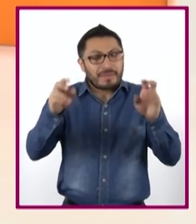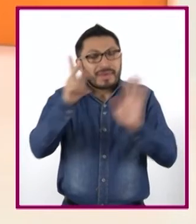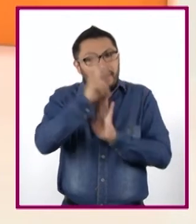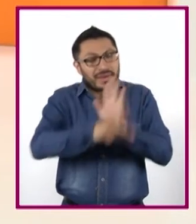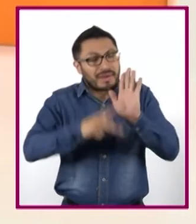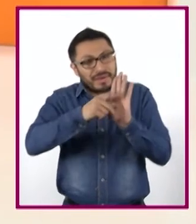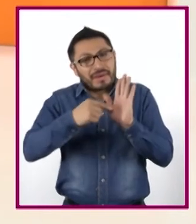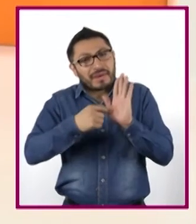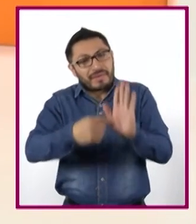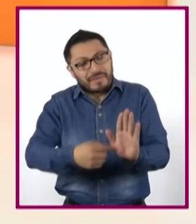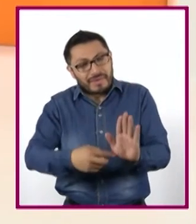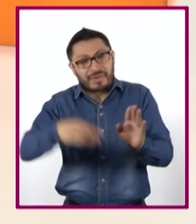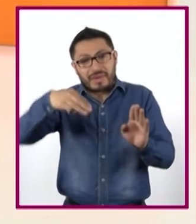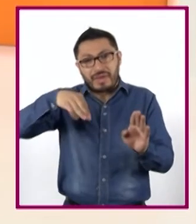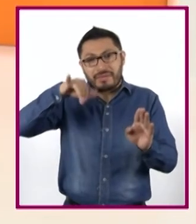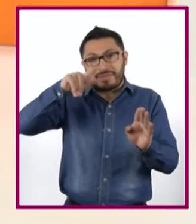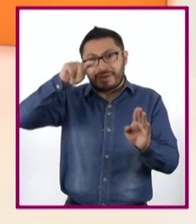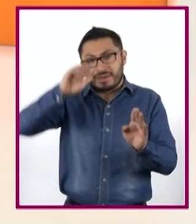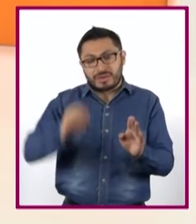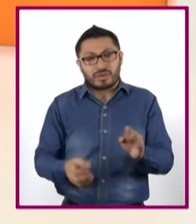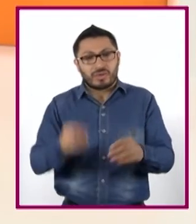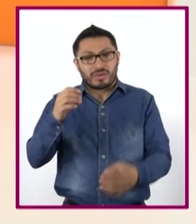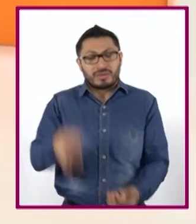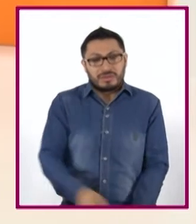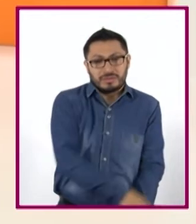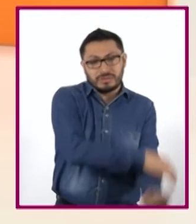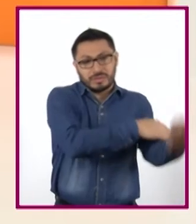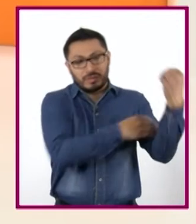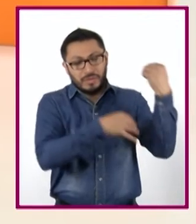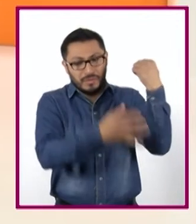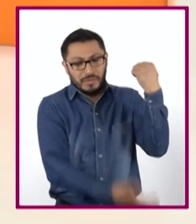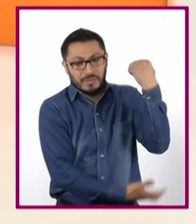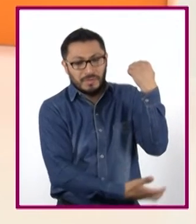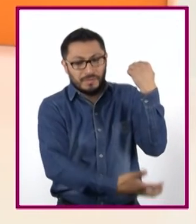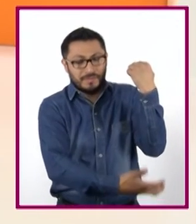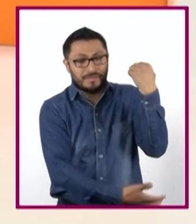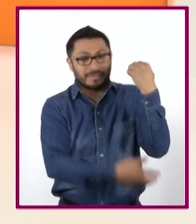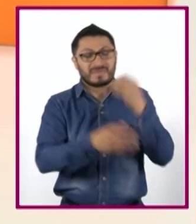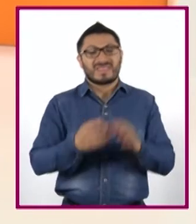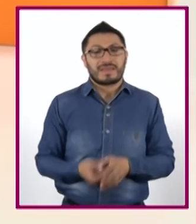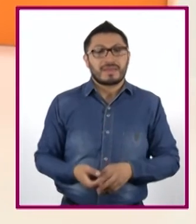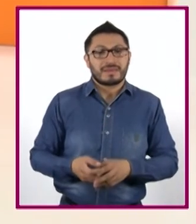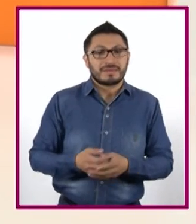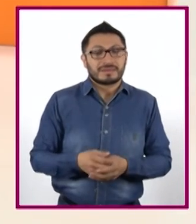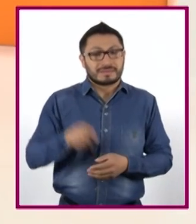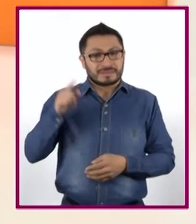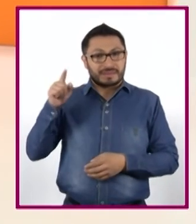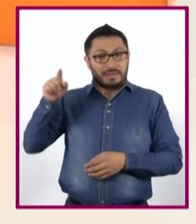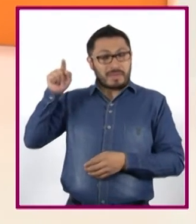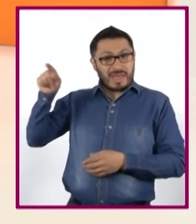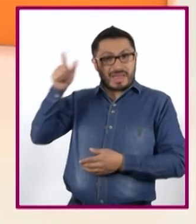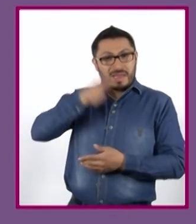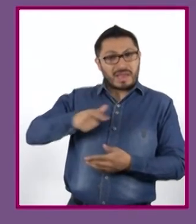del mito de la canasta kumiyai de los yumanos de Baja California.